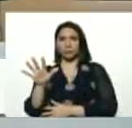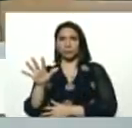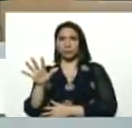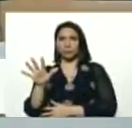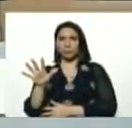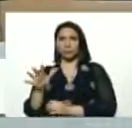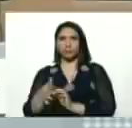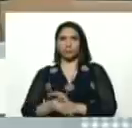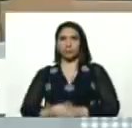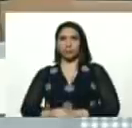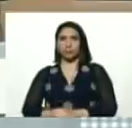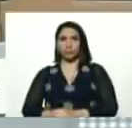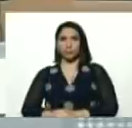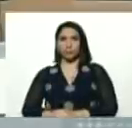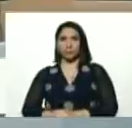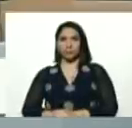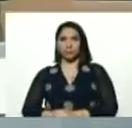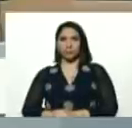bueno,